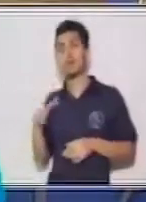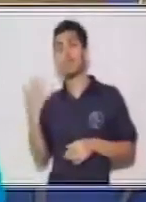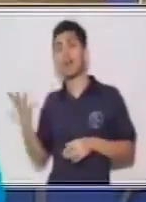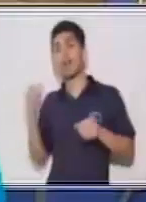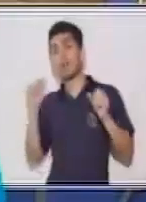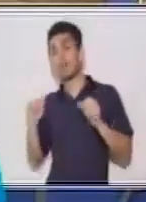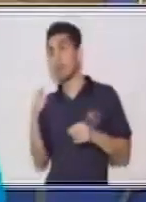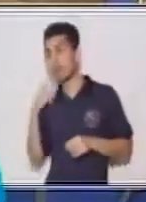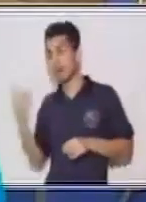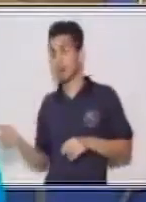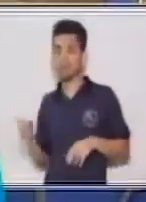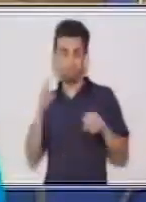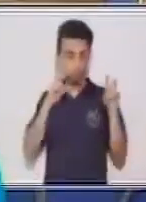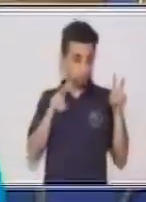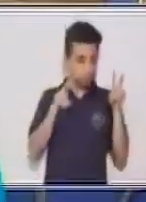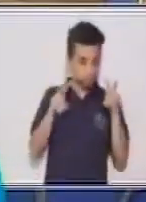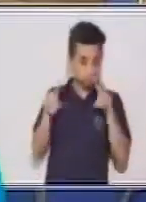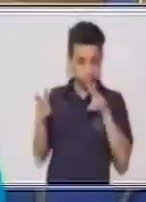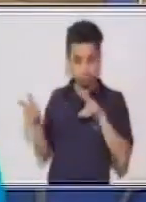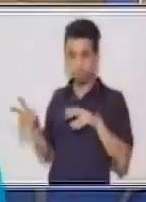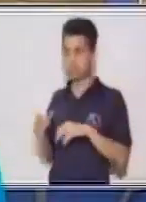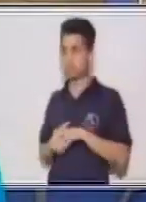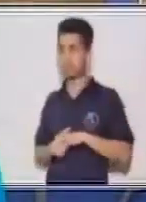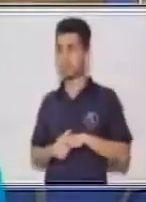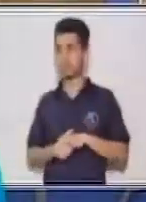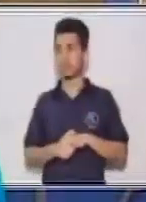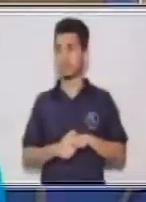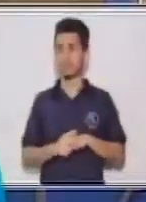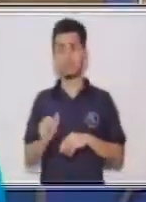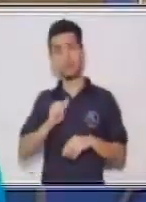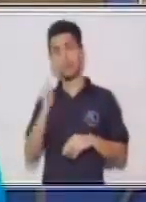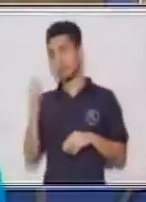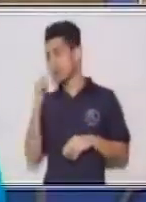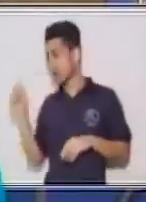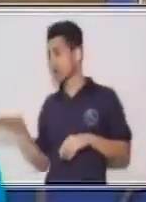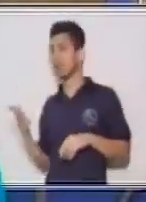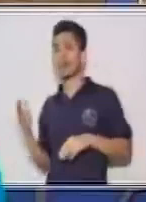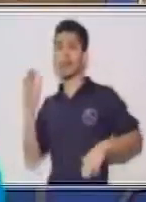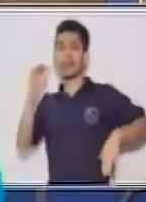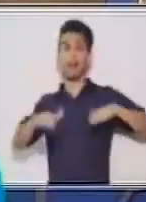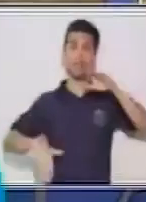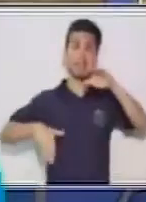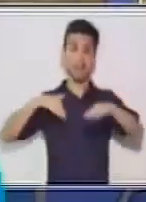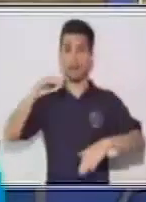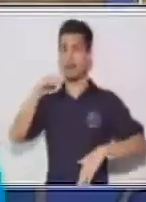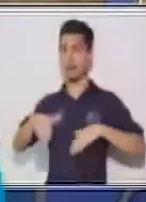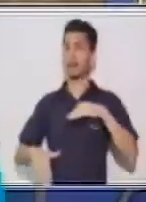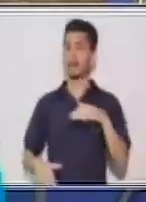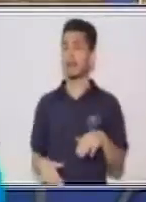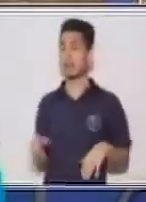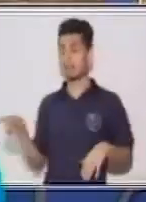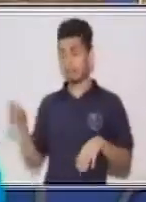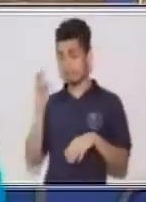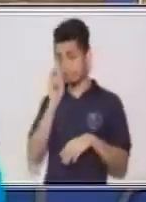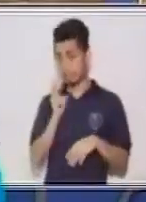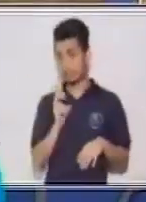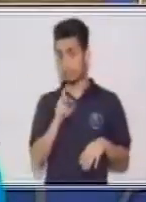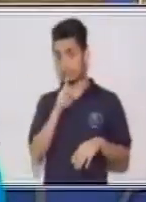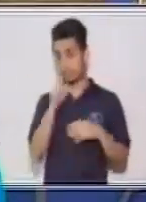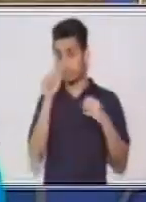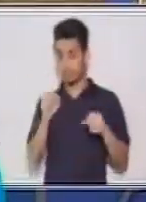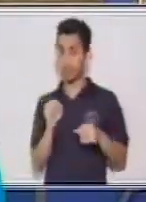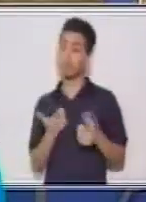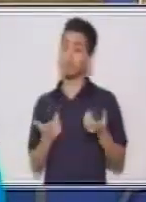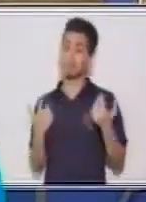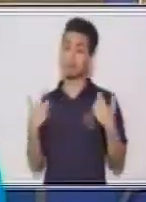Sería observar, por decirlo así. Y aquí puede haber otra que sería nadar. Bueno, al momento de tener eso, ya puedes